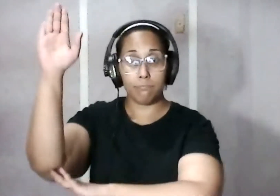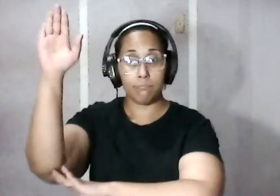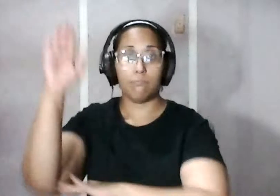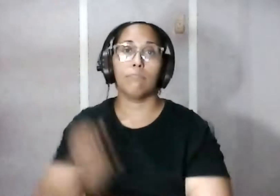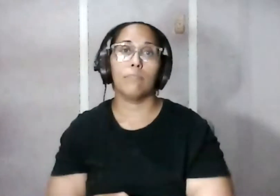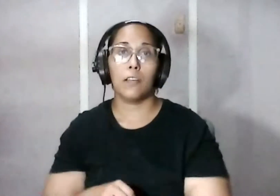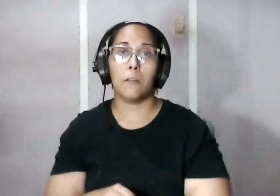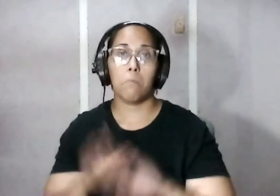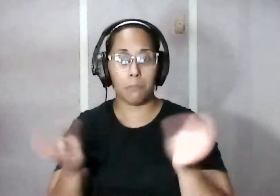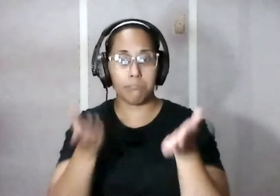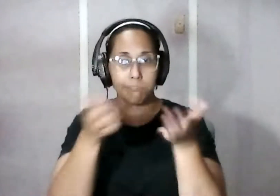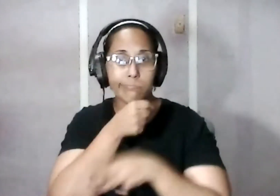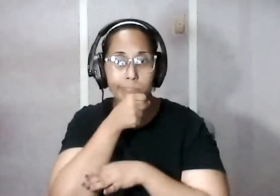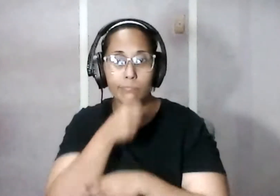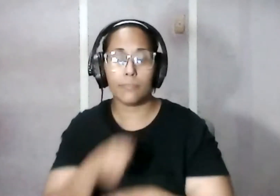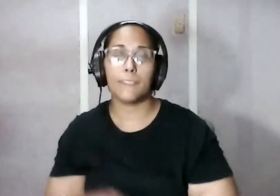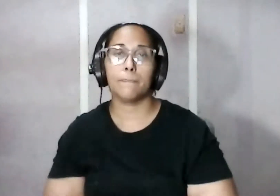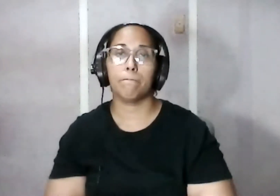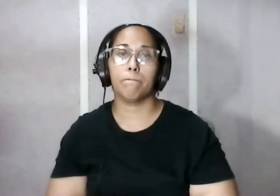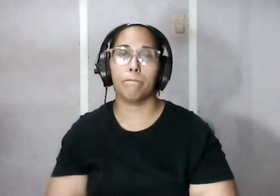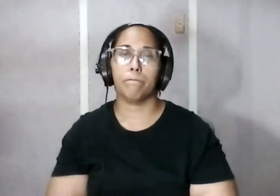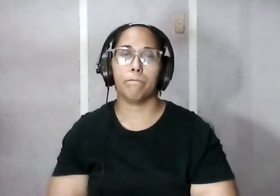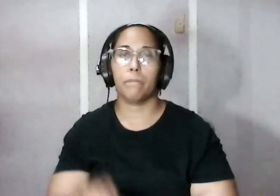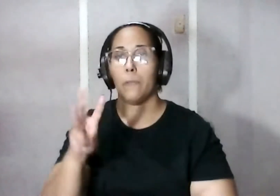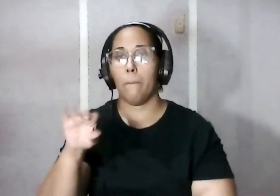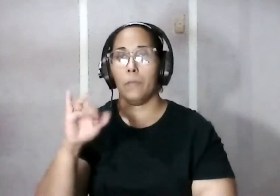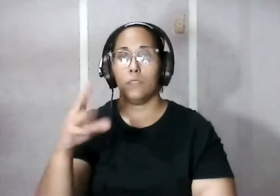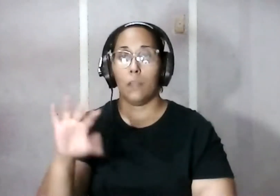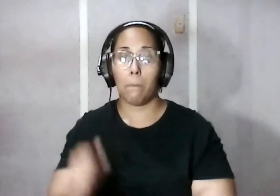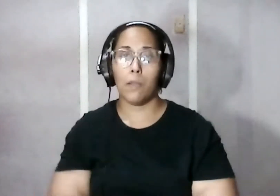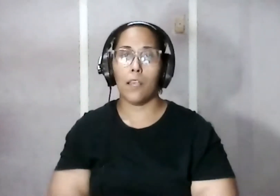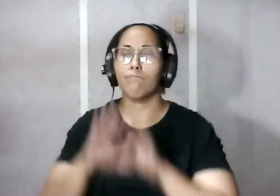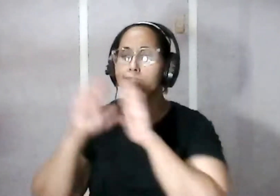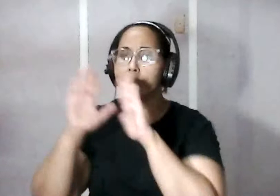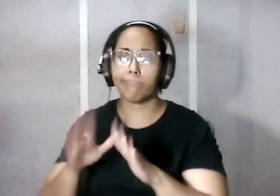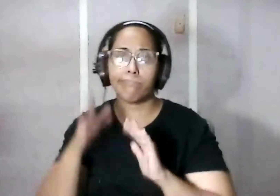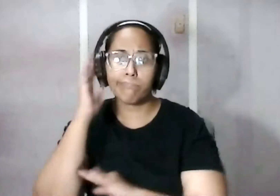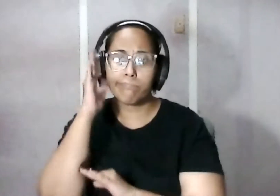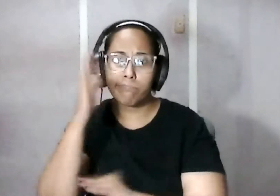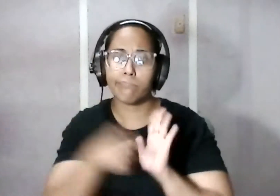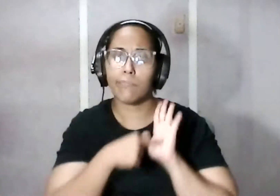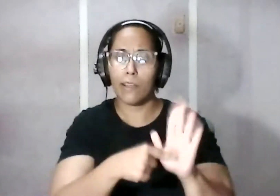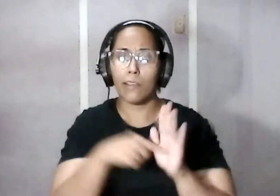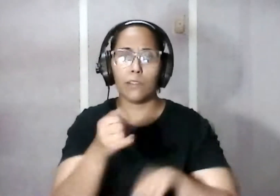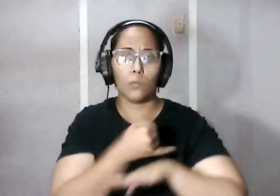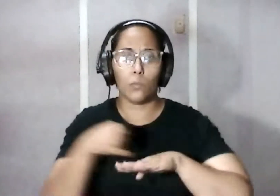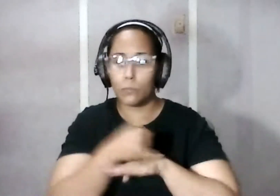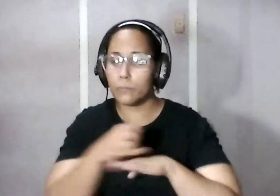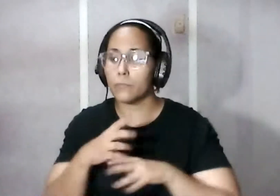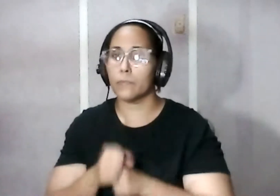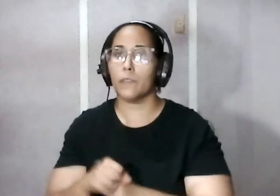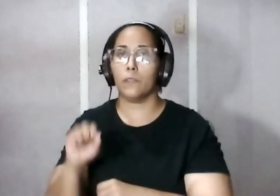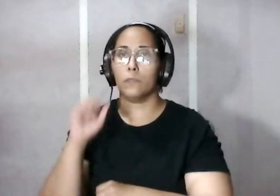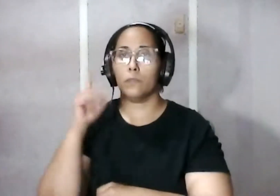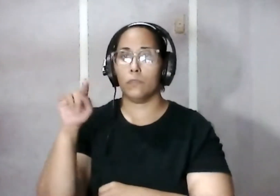cederle los micrófonos Vícero Vélez excelente presentación gracias por esto es nuestra isla para su presis doctora